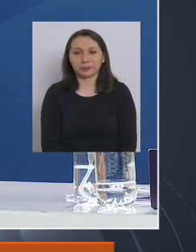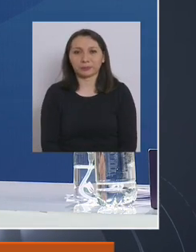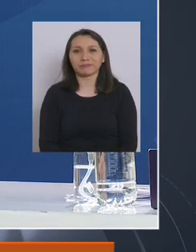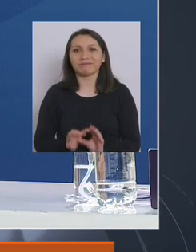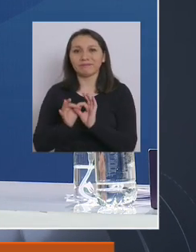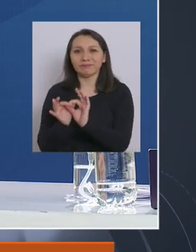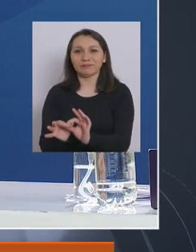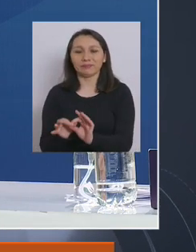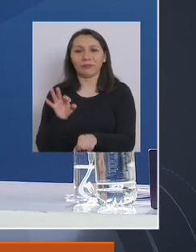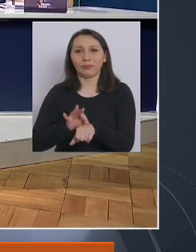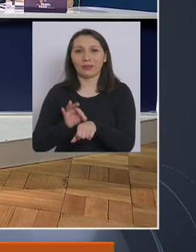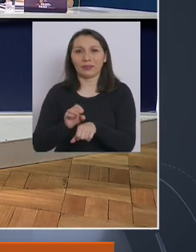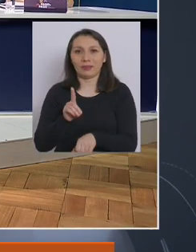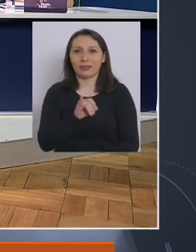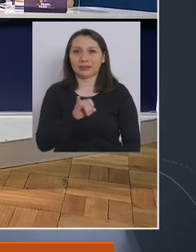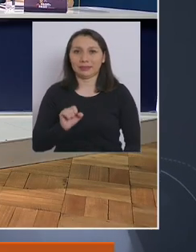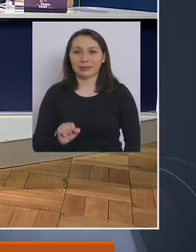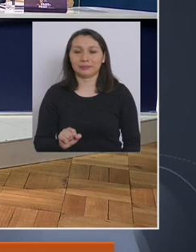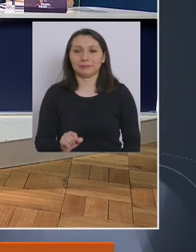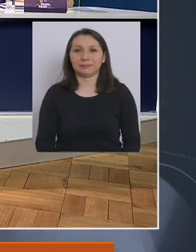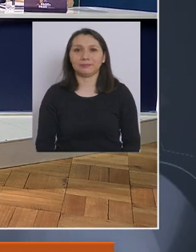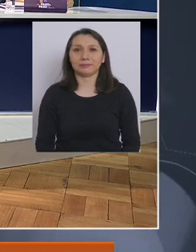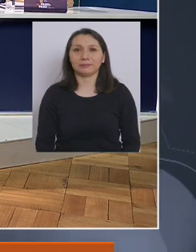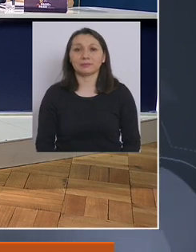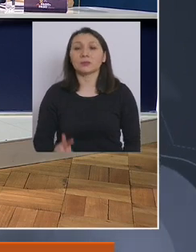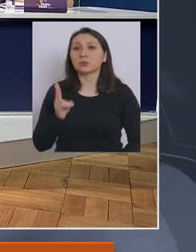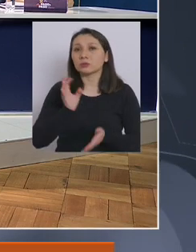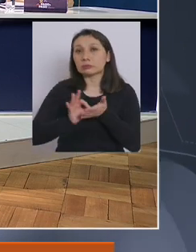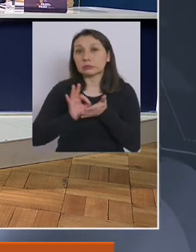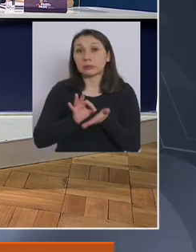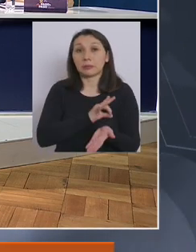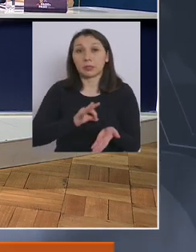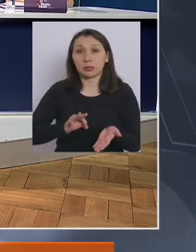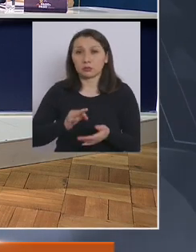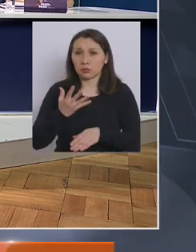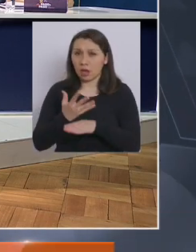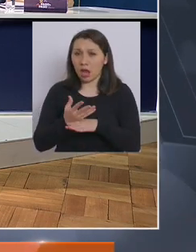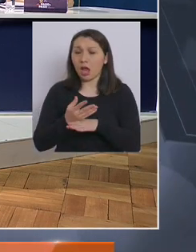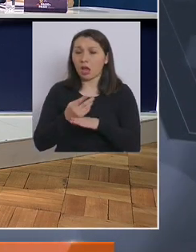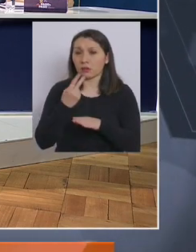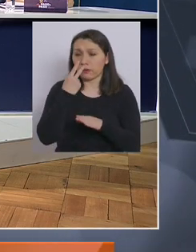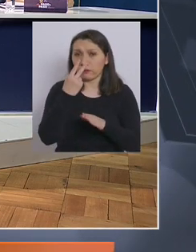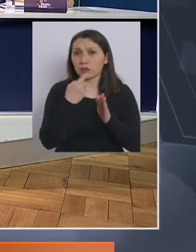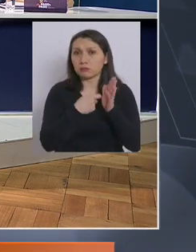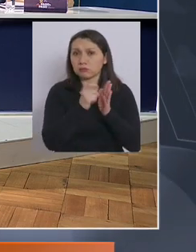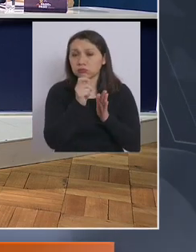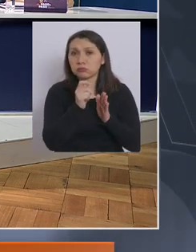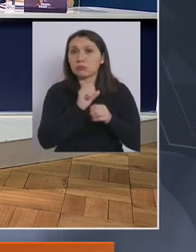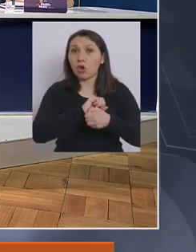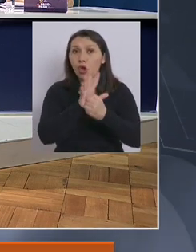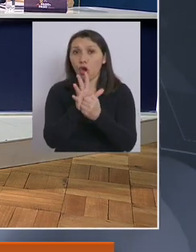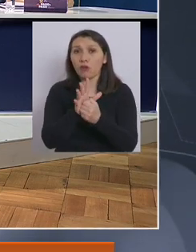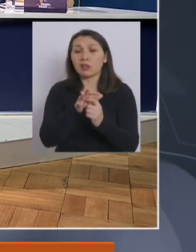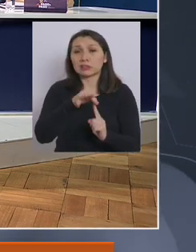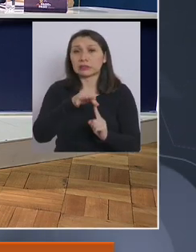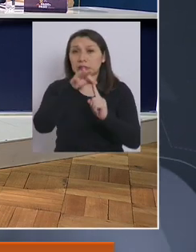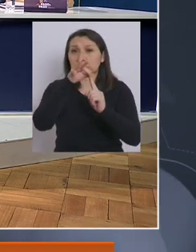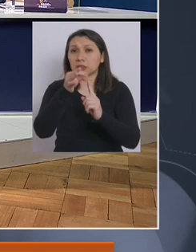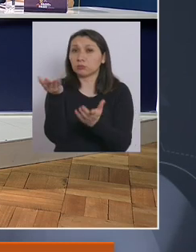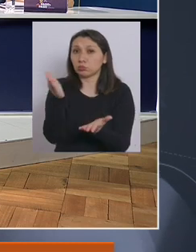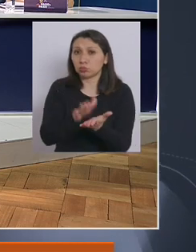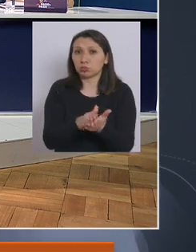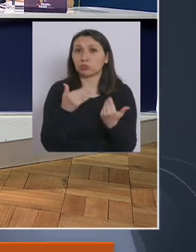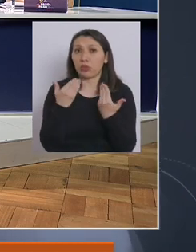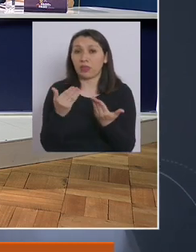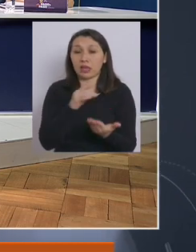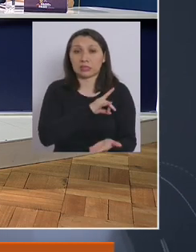Muchas gracias, doctora Daza. Sí, subsecretaria o ministro, entonces, ¿hay un reconocimiento de que el COVID-19 es la principal causa de muerte